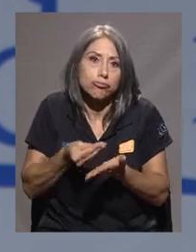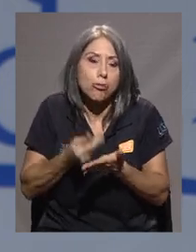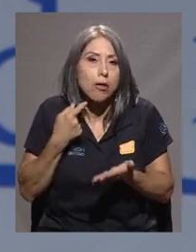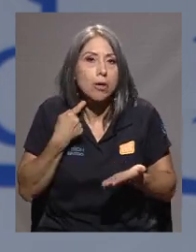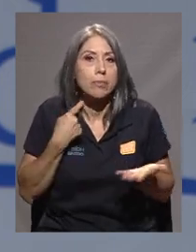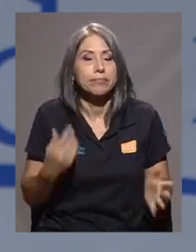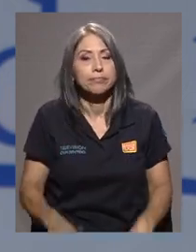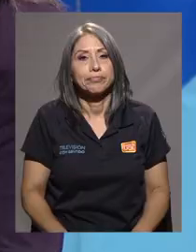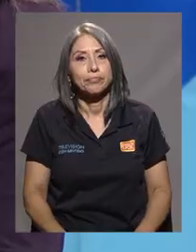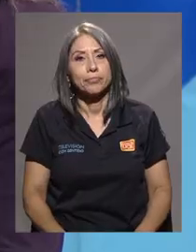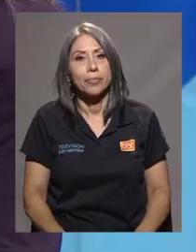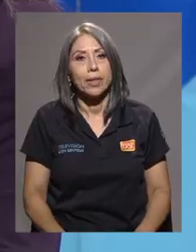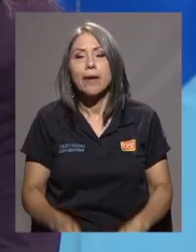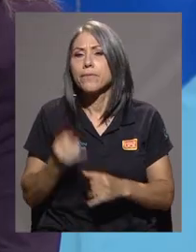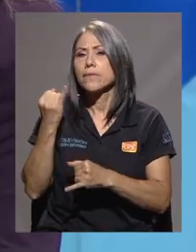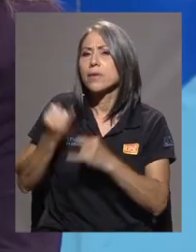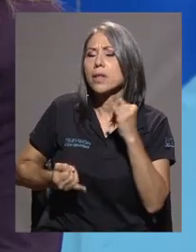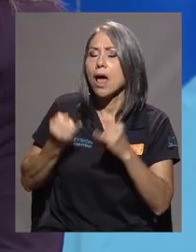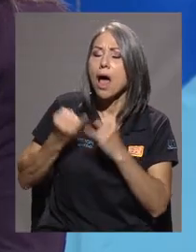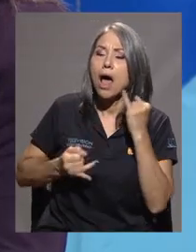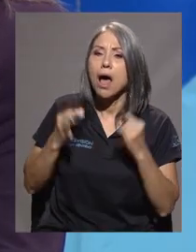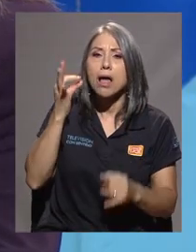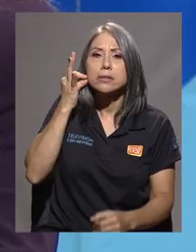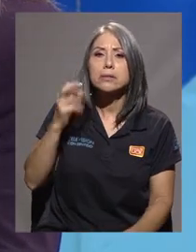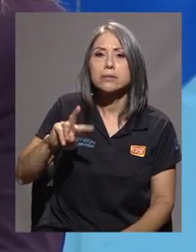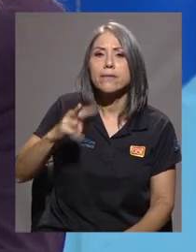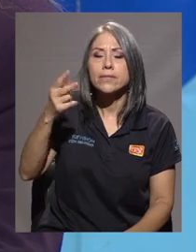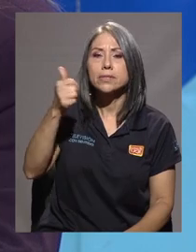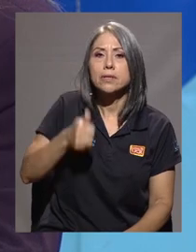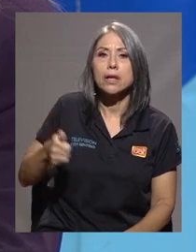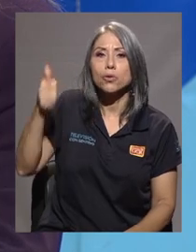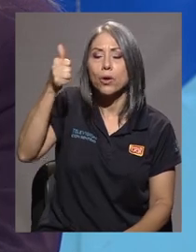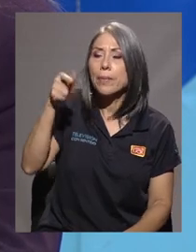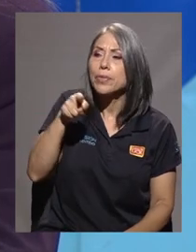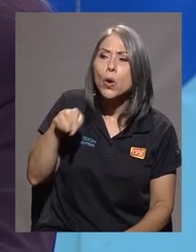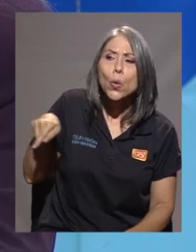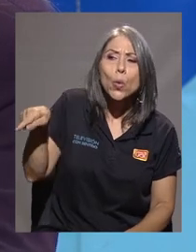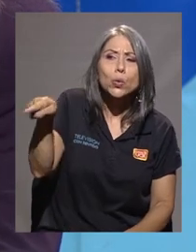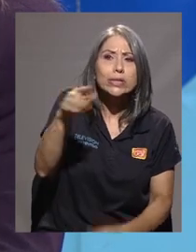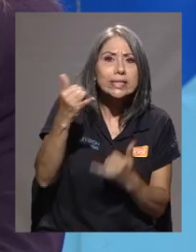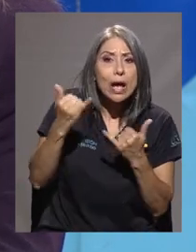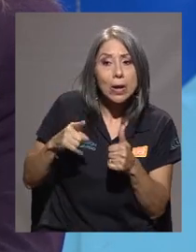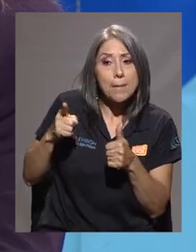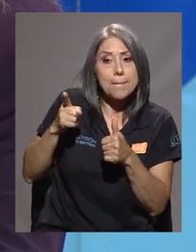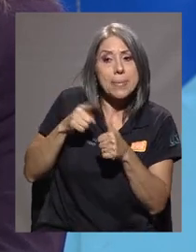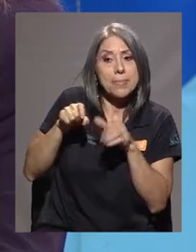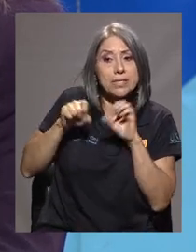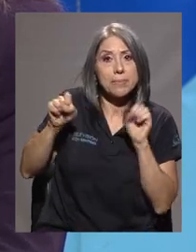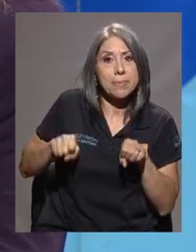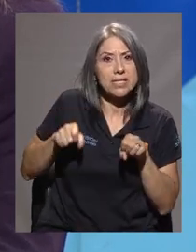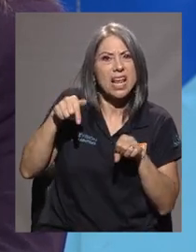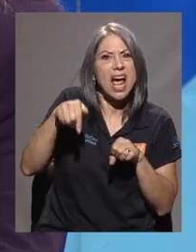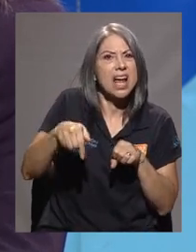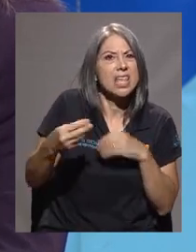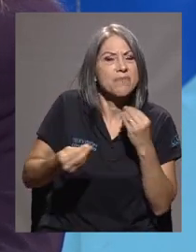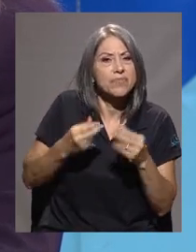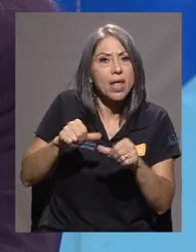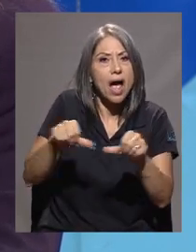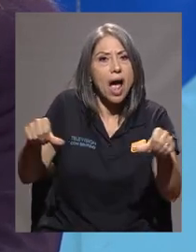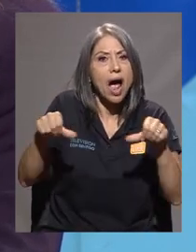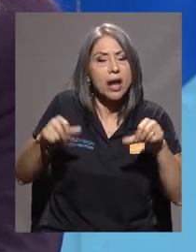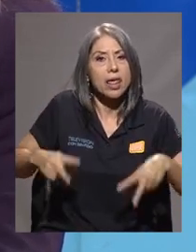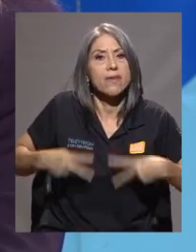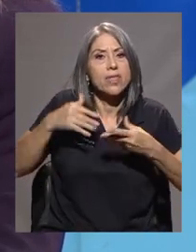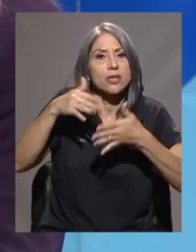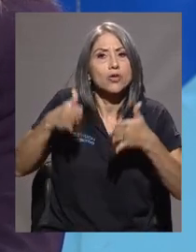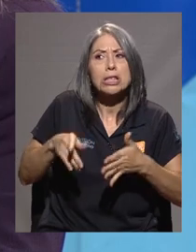presupuestario. Finalmente, señora vicerectora, ¿qué esperan ustedes de este primer ciclo lectivo en el área de